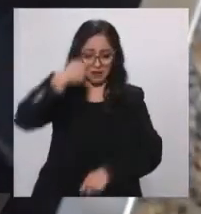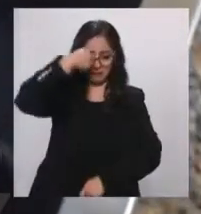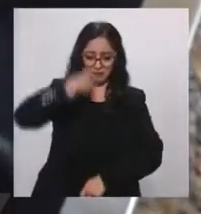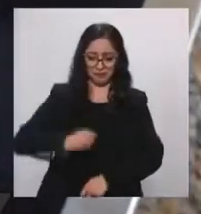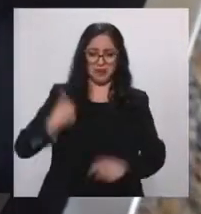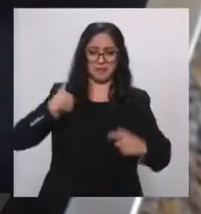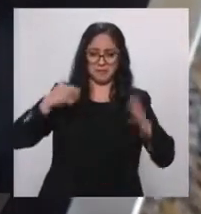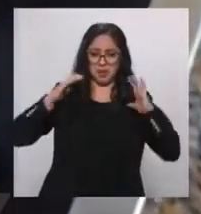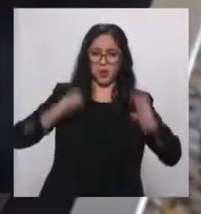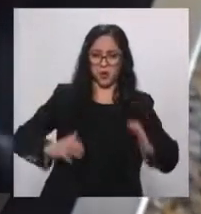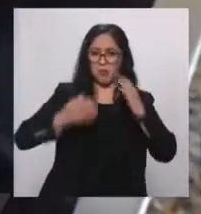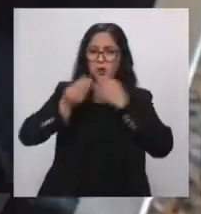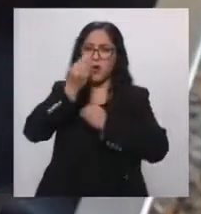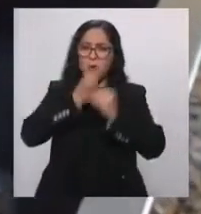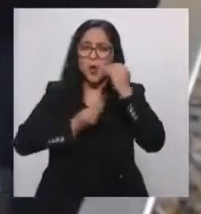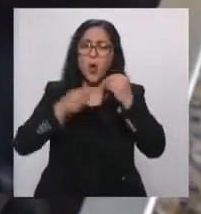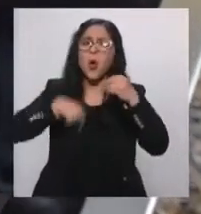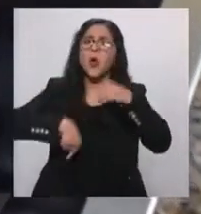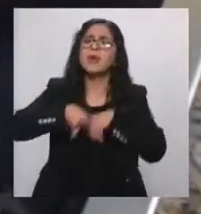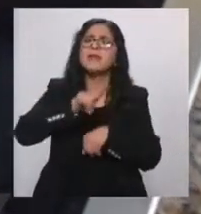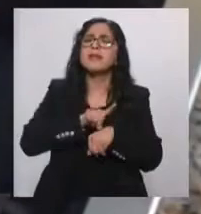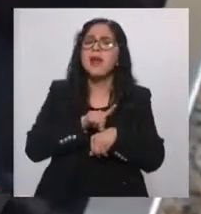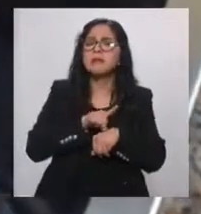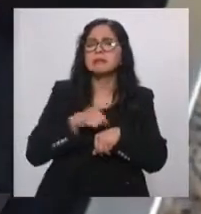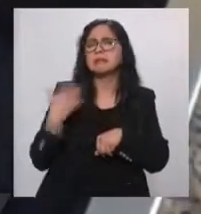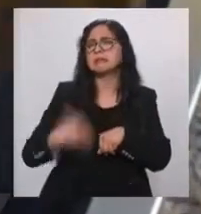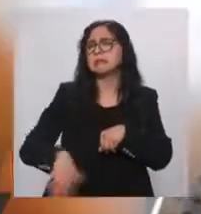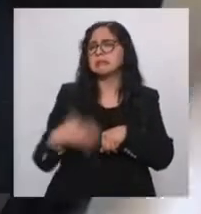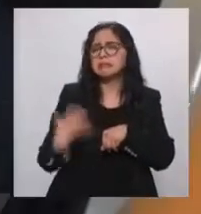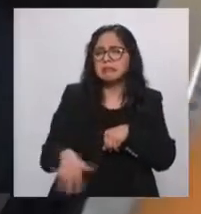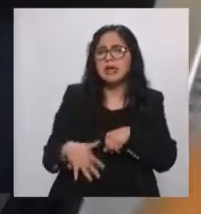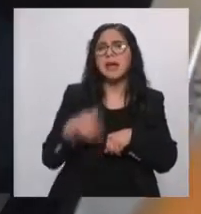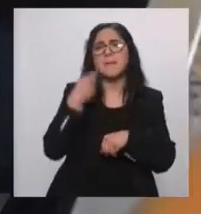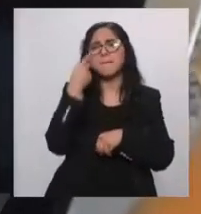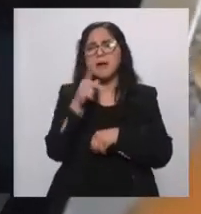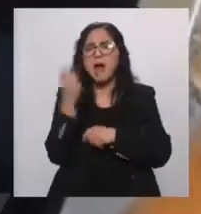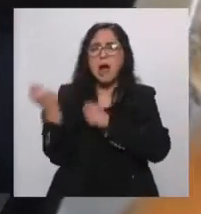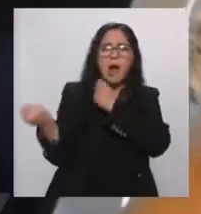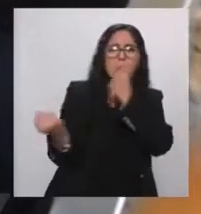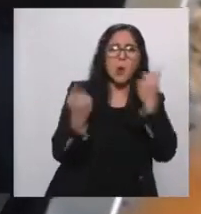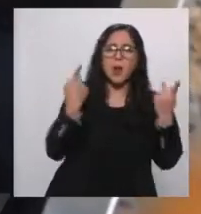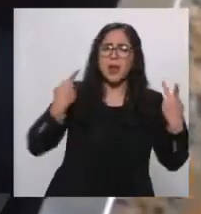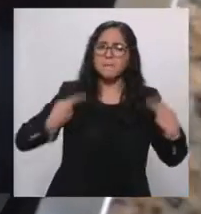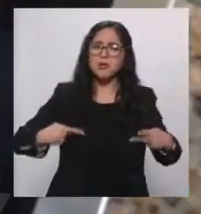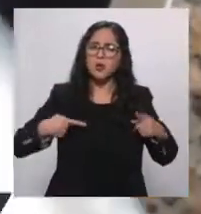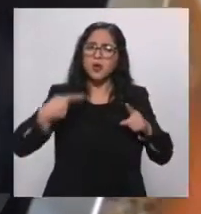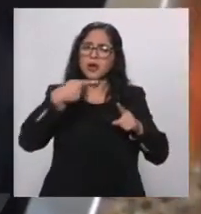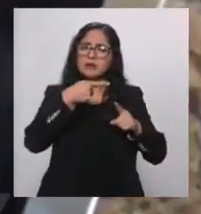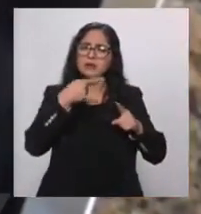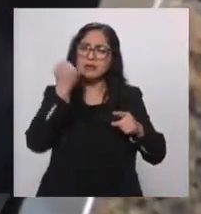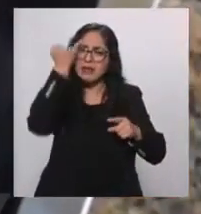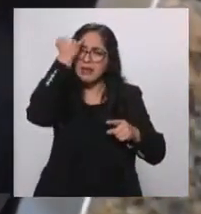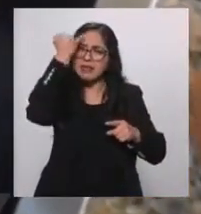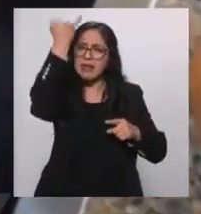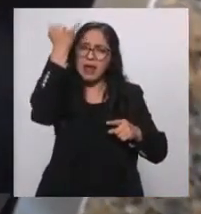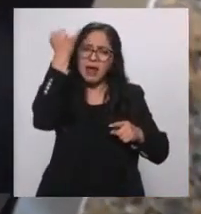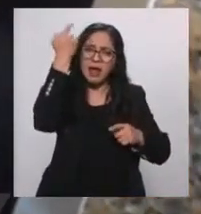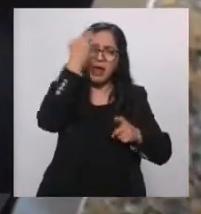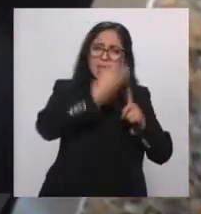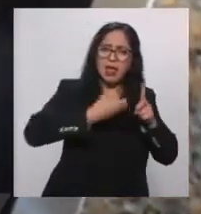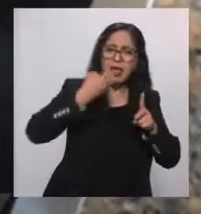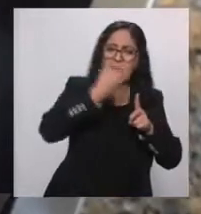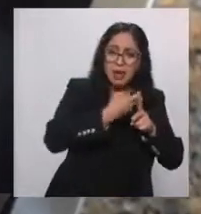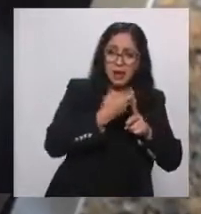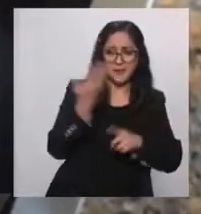la riqueza nutritiva de este alimento y a veces un poquito estigmatizado. Para esto nos acompaña Fernanda Alvarado, maestra de nutrición